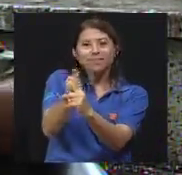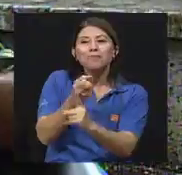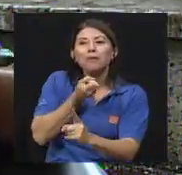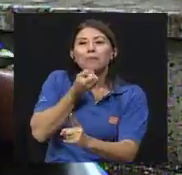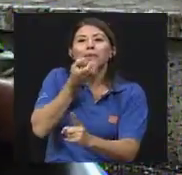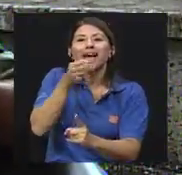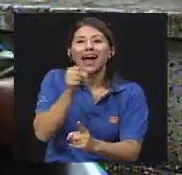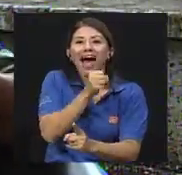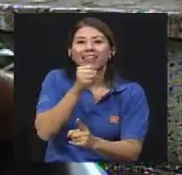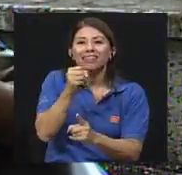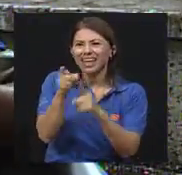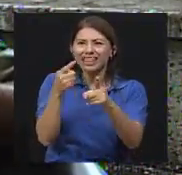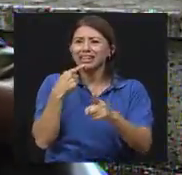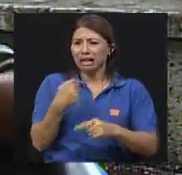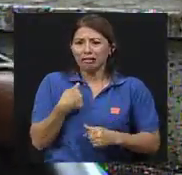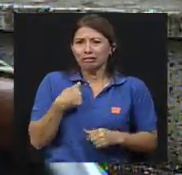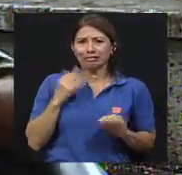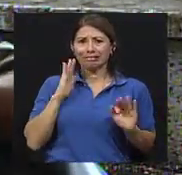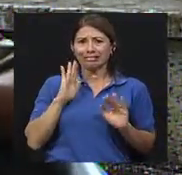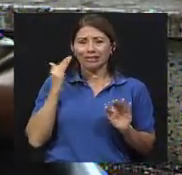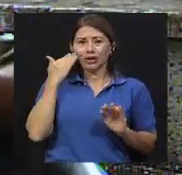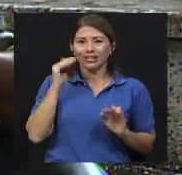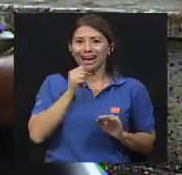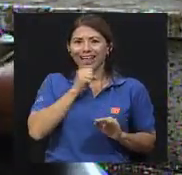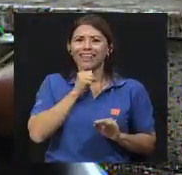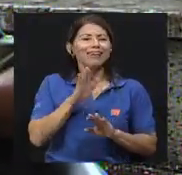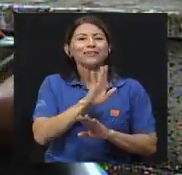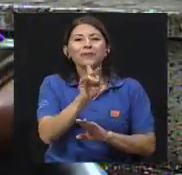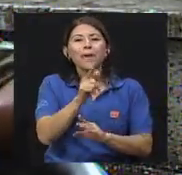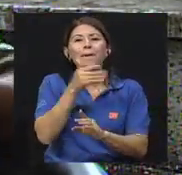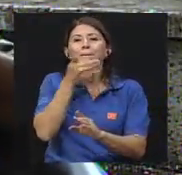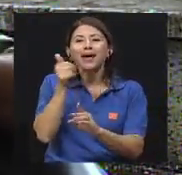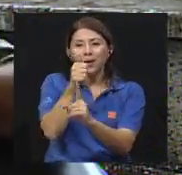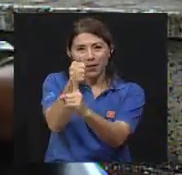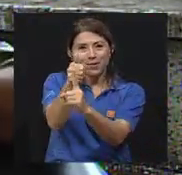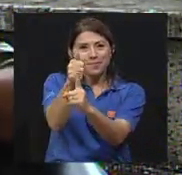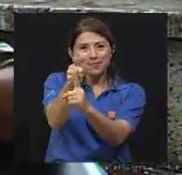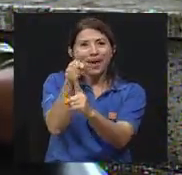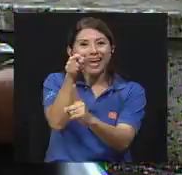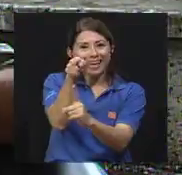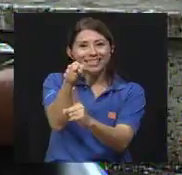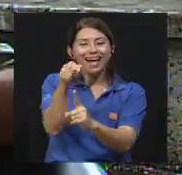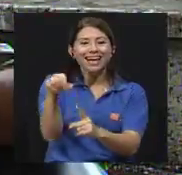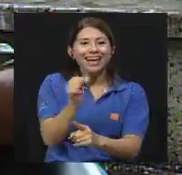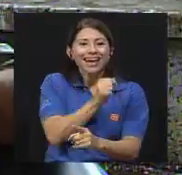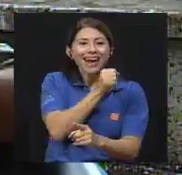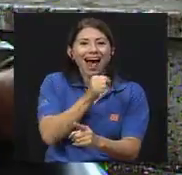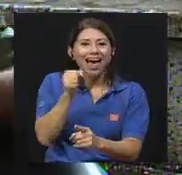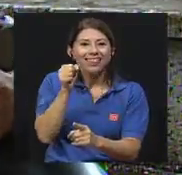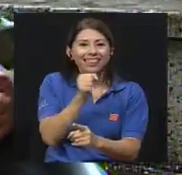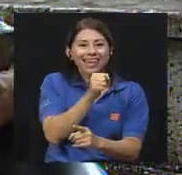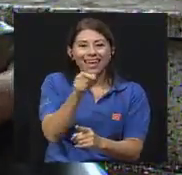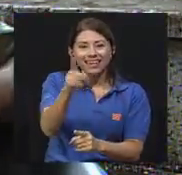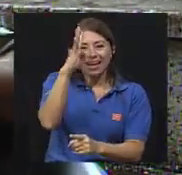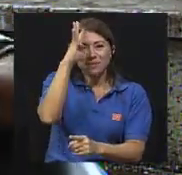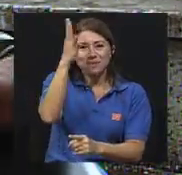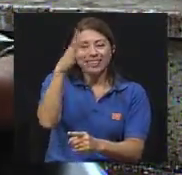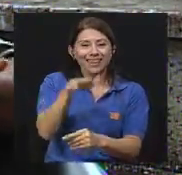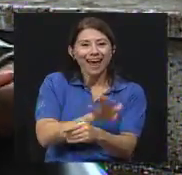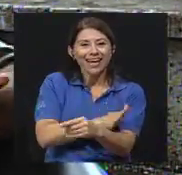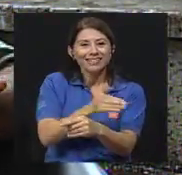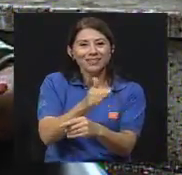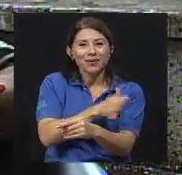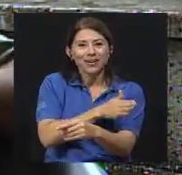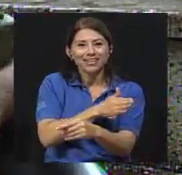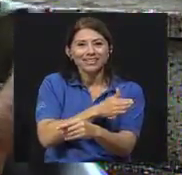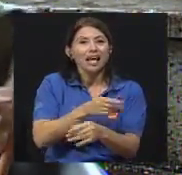sé cantar, o nunca he estado en clases, no importa. Es mejor que ella le cante, o que ella le invente canciones, a, simplemente, como se ve